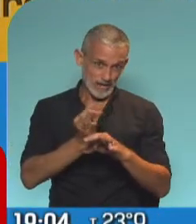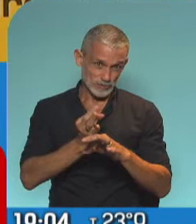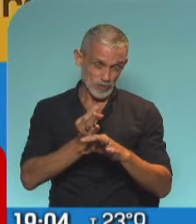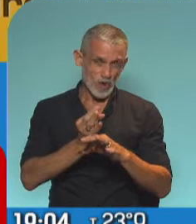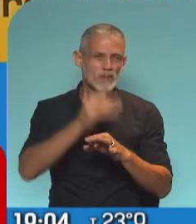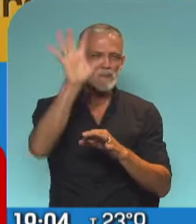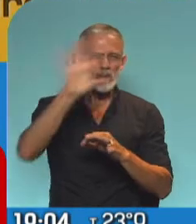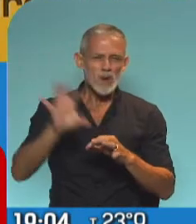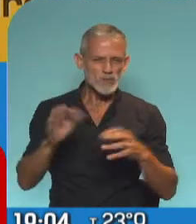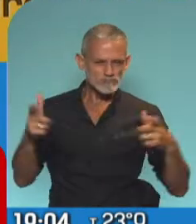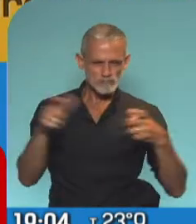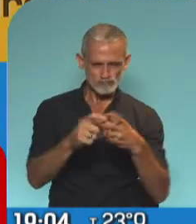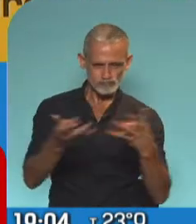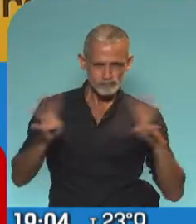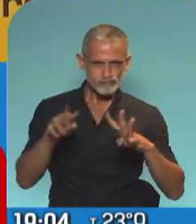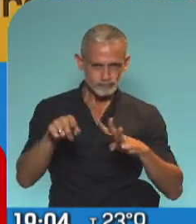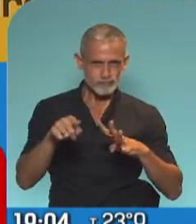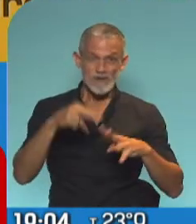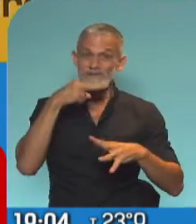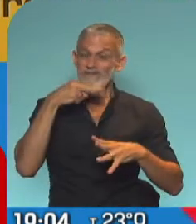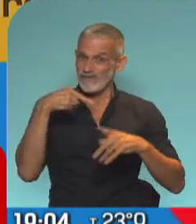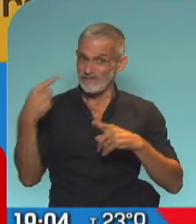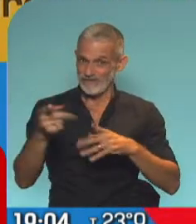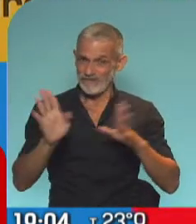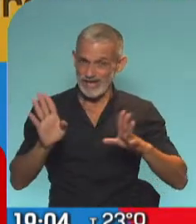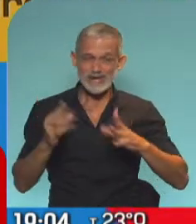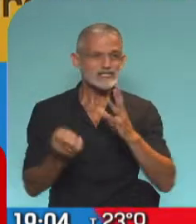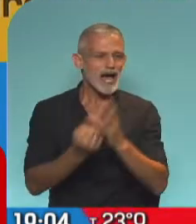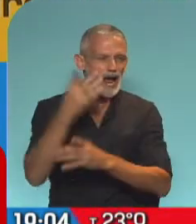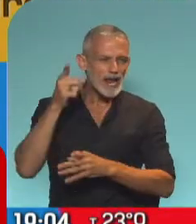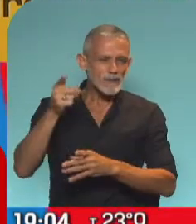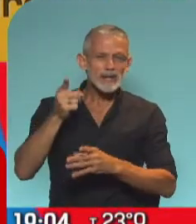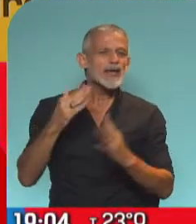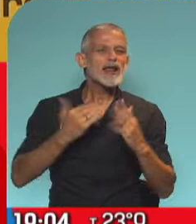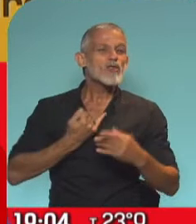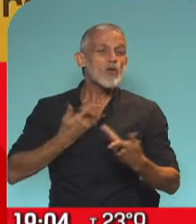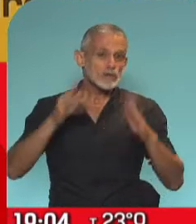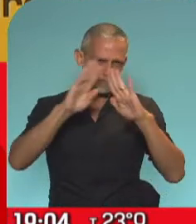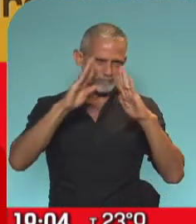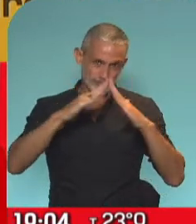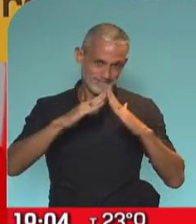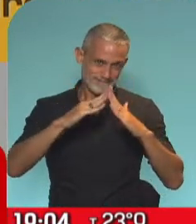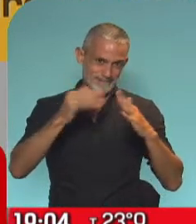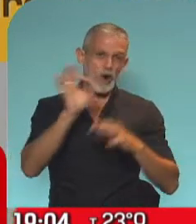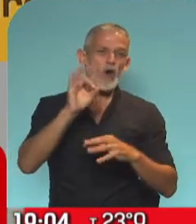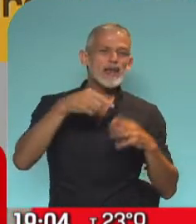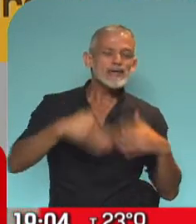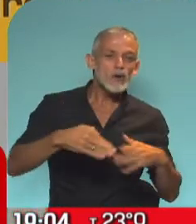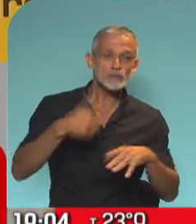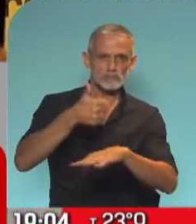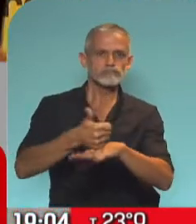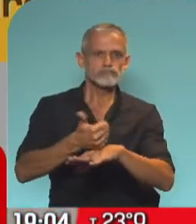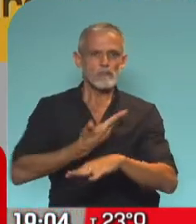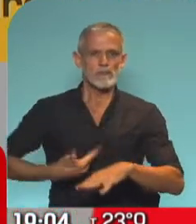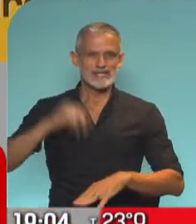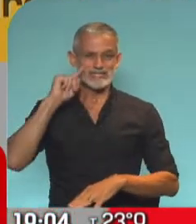provincias, eso se va a realizar el viernes por la mañana en Olivos con la presencia del Presidente de la